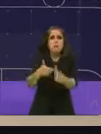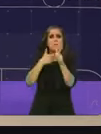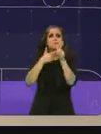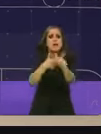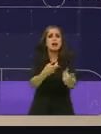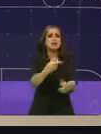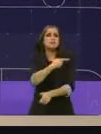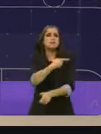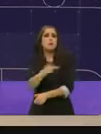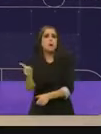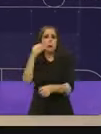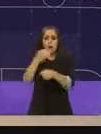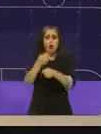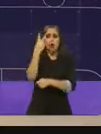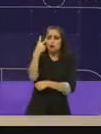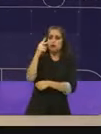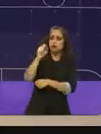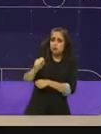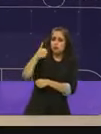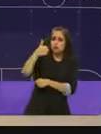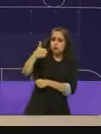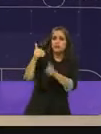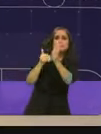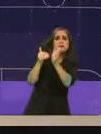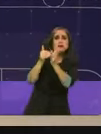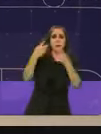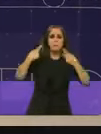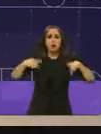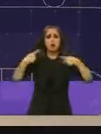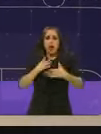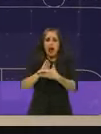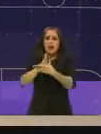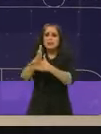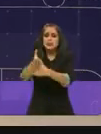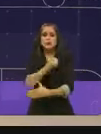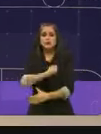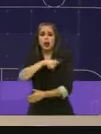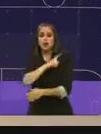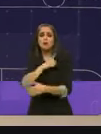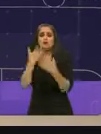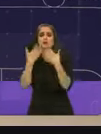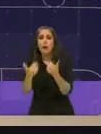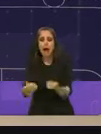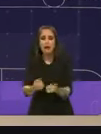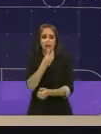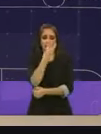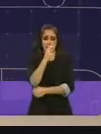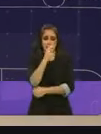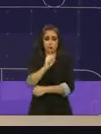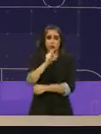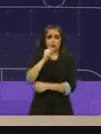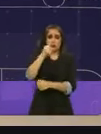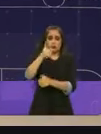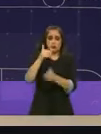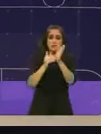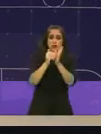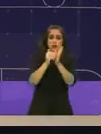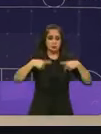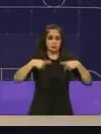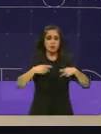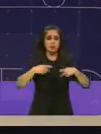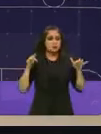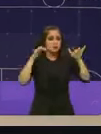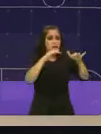Hoy hay 2.6 millones de personas sin acceso a la salud. 3.6 millones de personas en esta ciudad sin seguridad